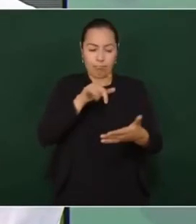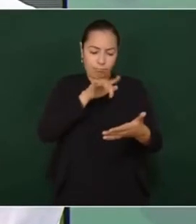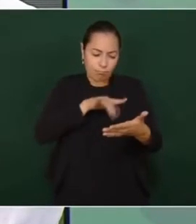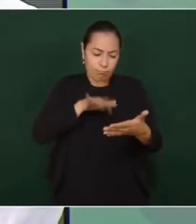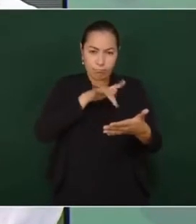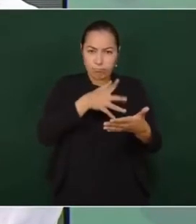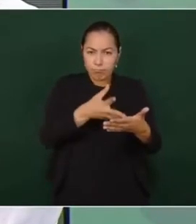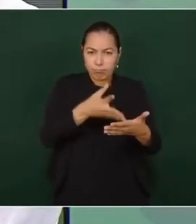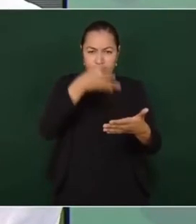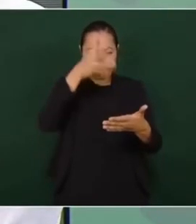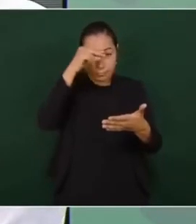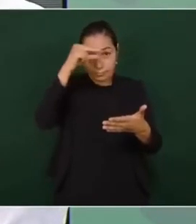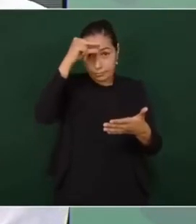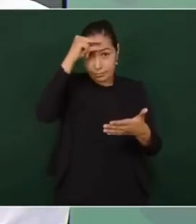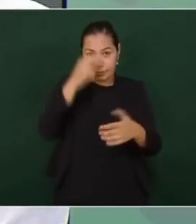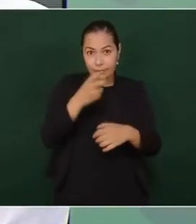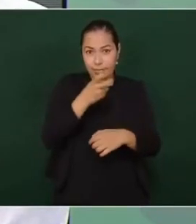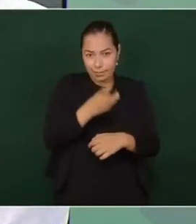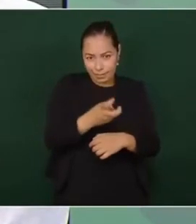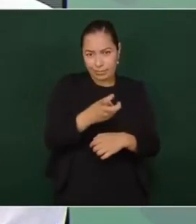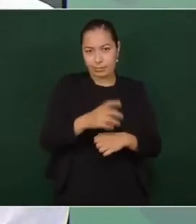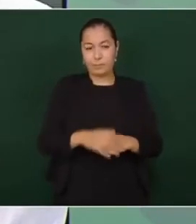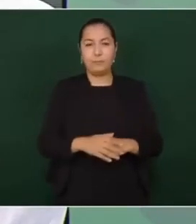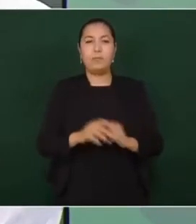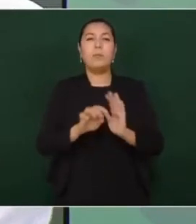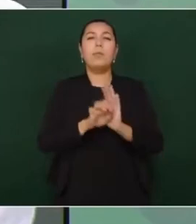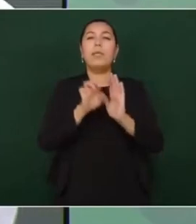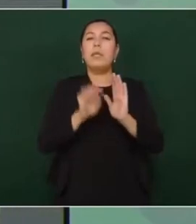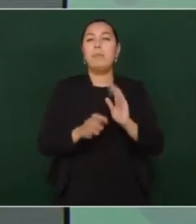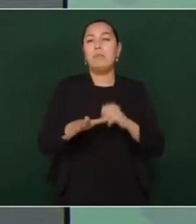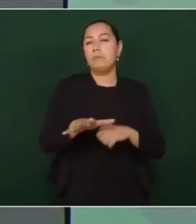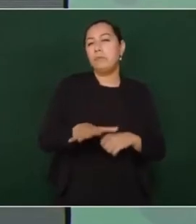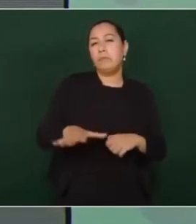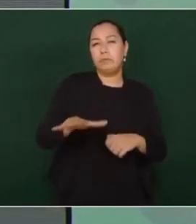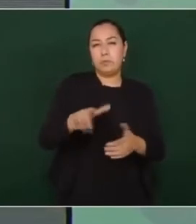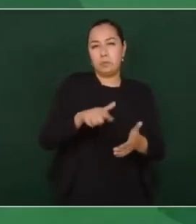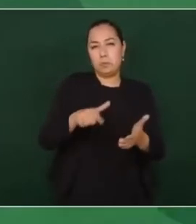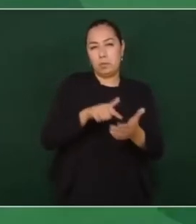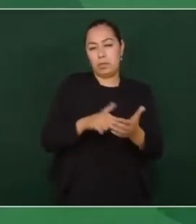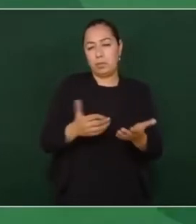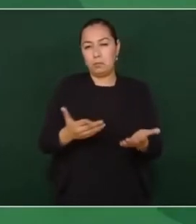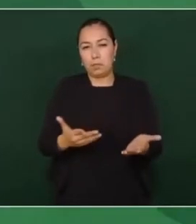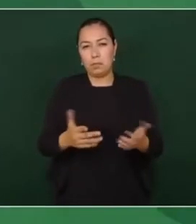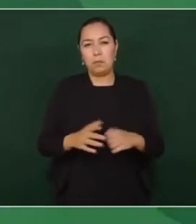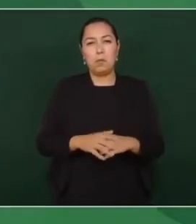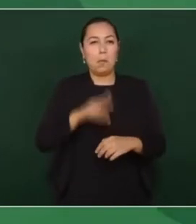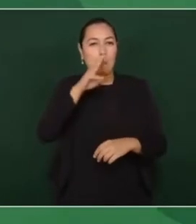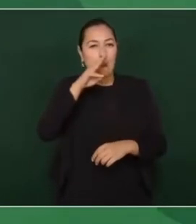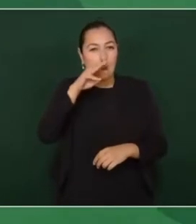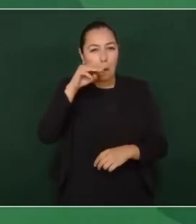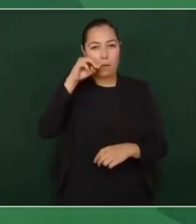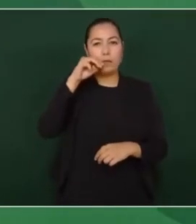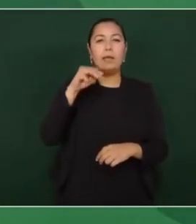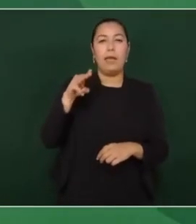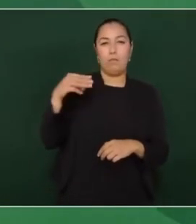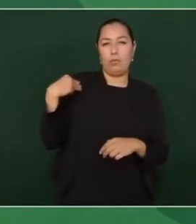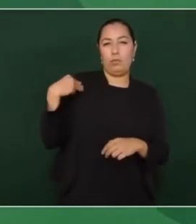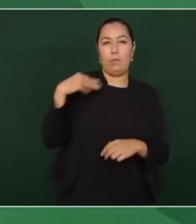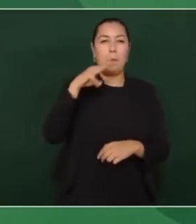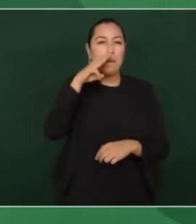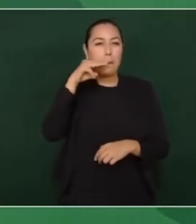Mocoritos vuelva a ser la Atenas de Sinaloa